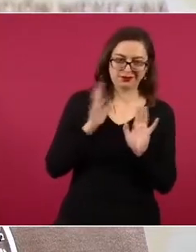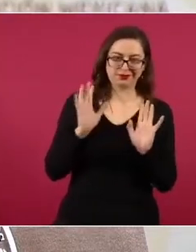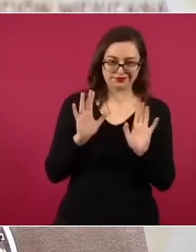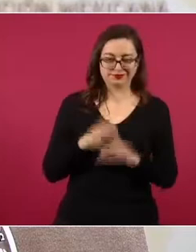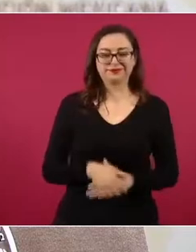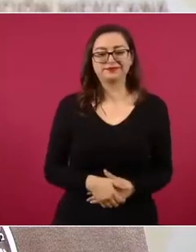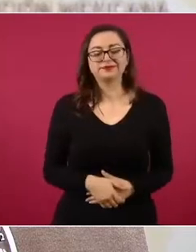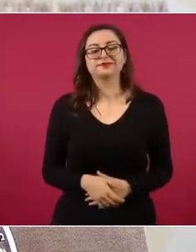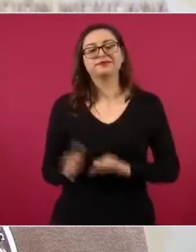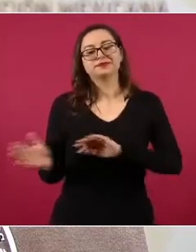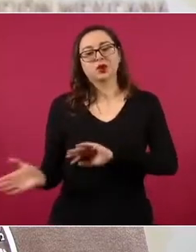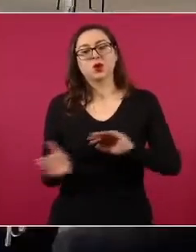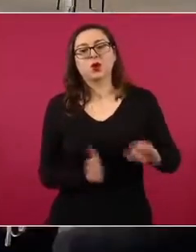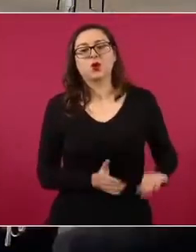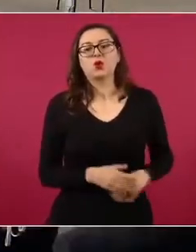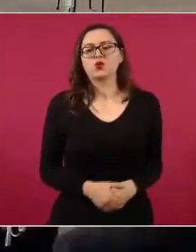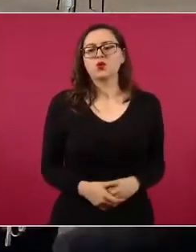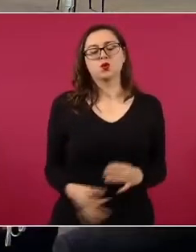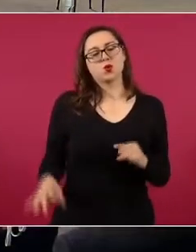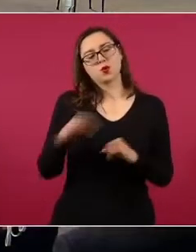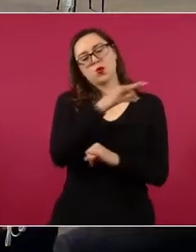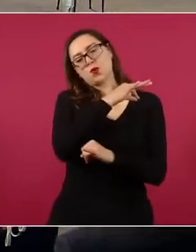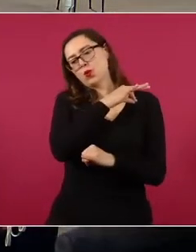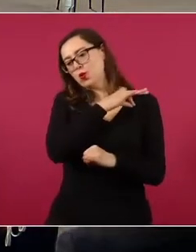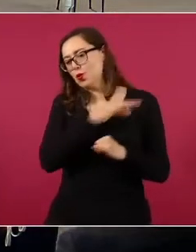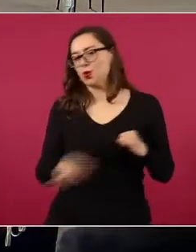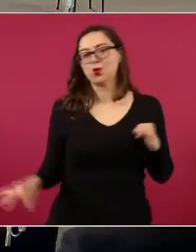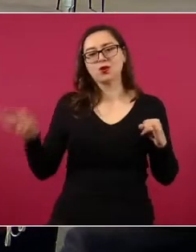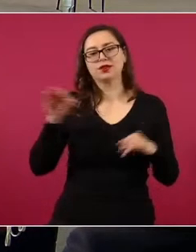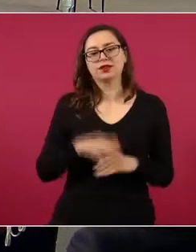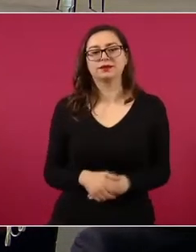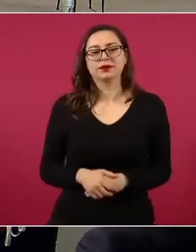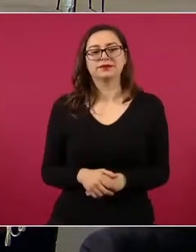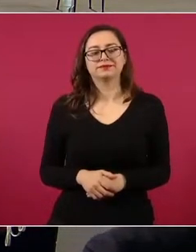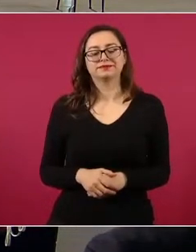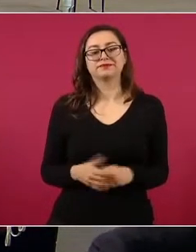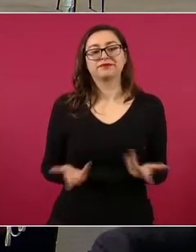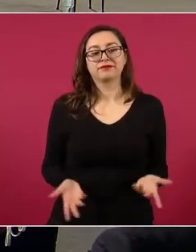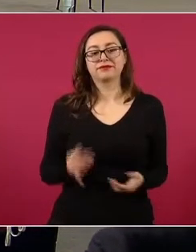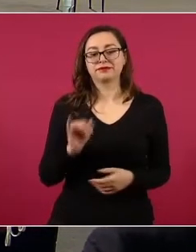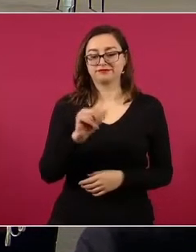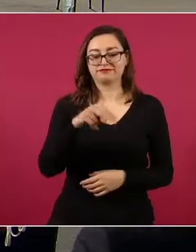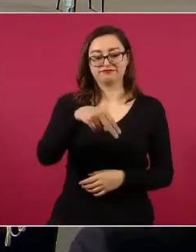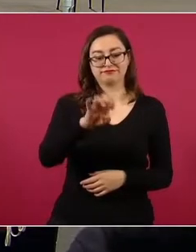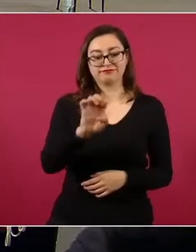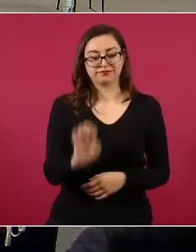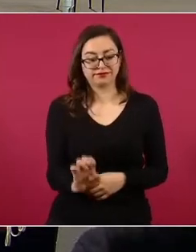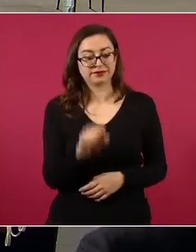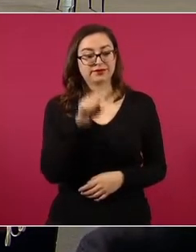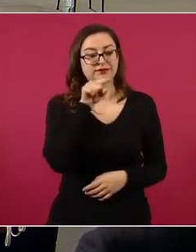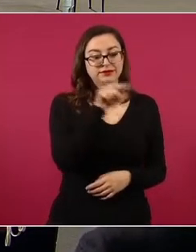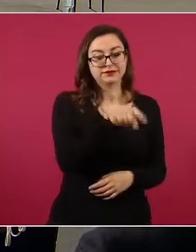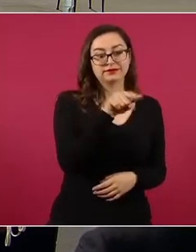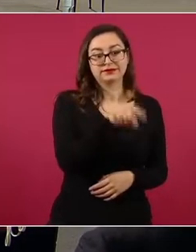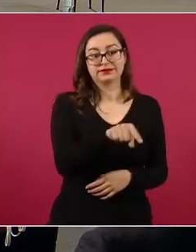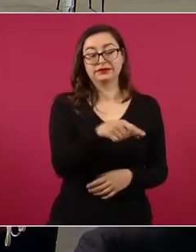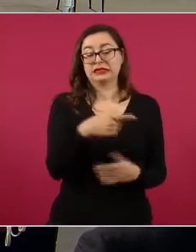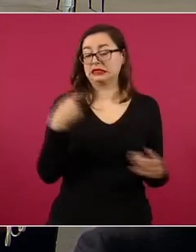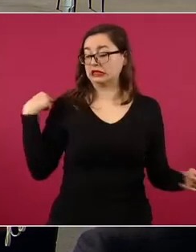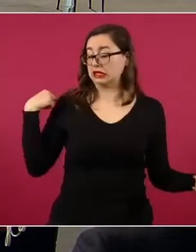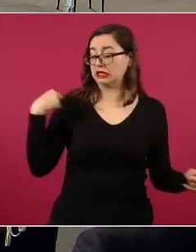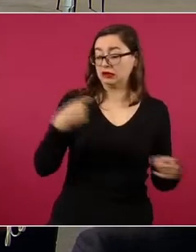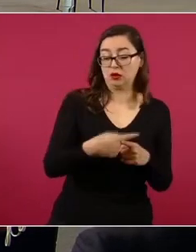Lorenzo Córdoba, presidente del INE, ha sido invitado a ser candidato desde hace más de un año.